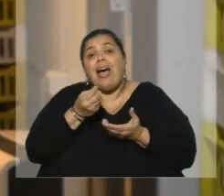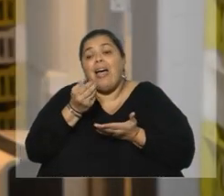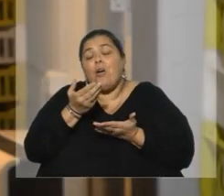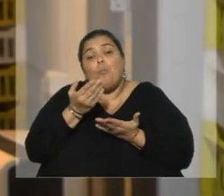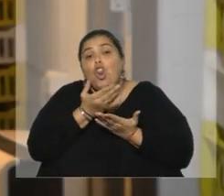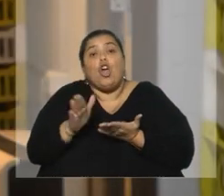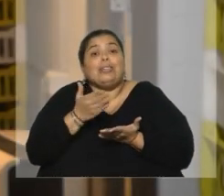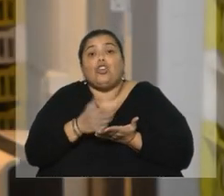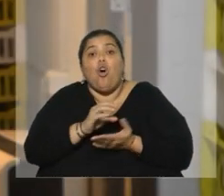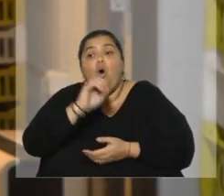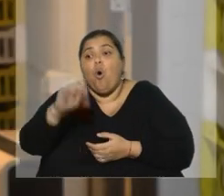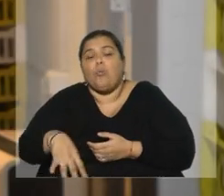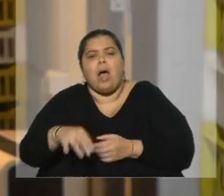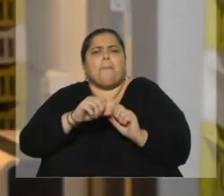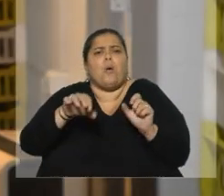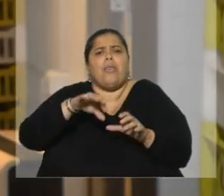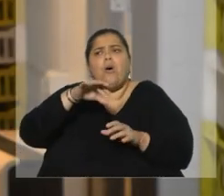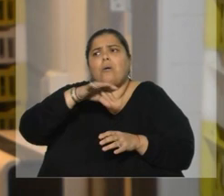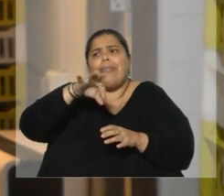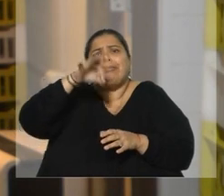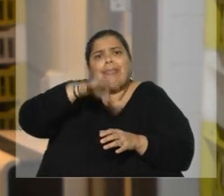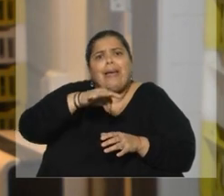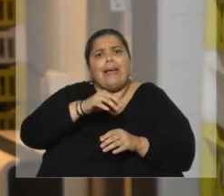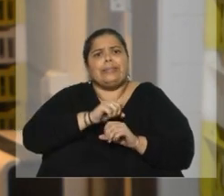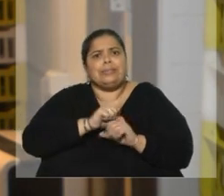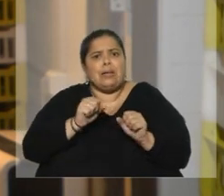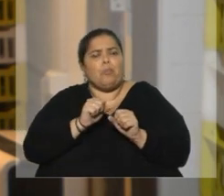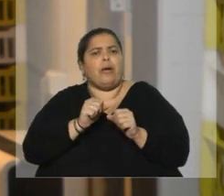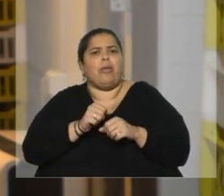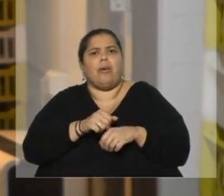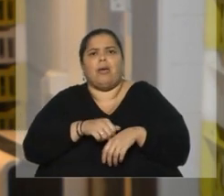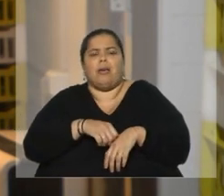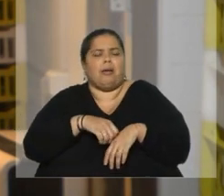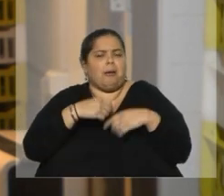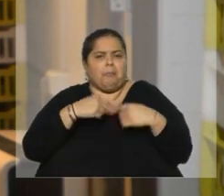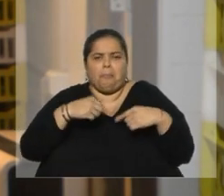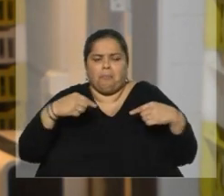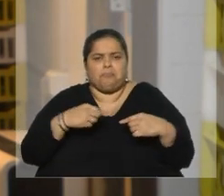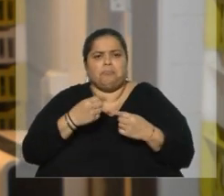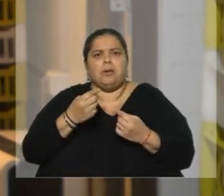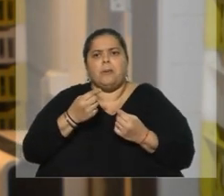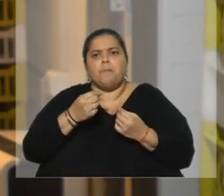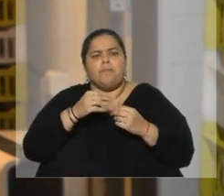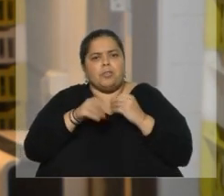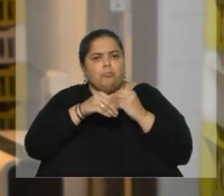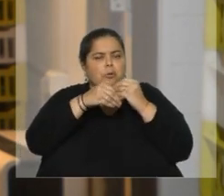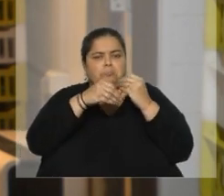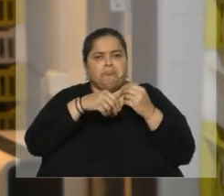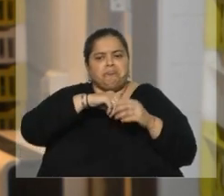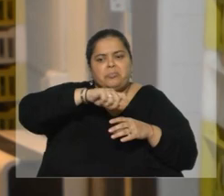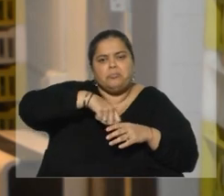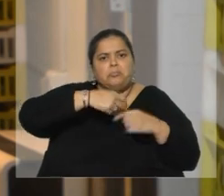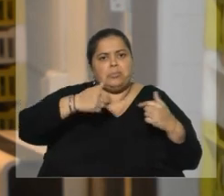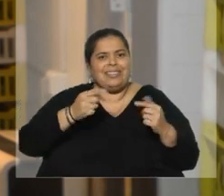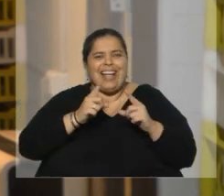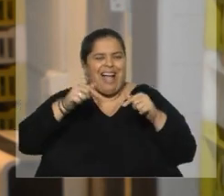hay, se pueden hacer té, pre-rolls que se vende mucho en Estados Unidos también, blends, esa parte hoy en día